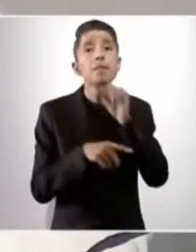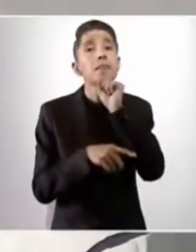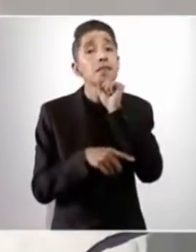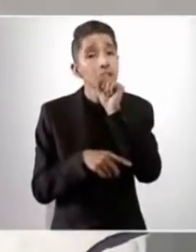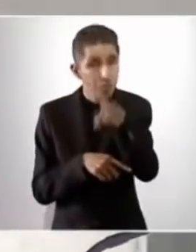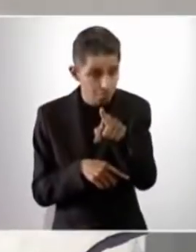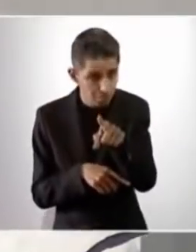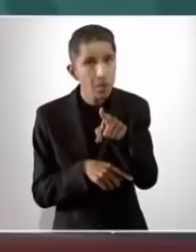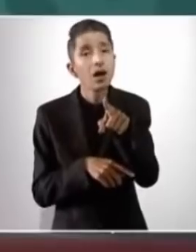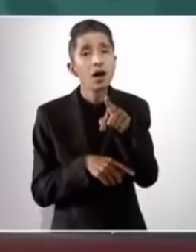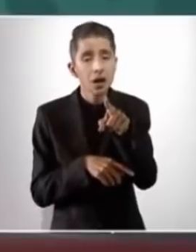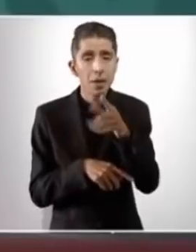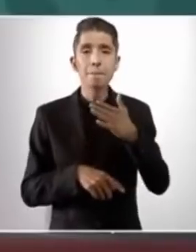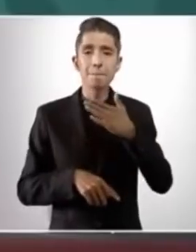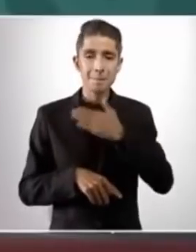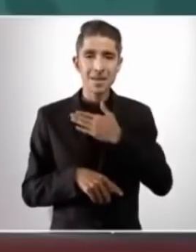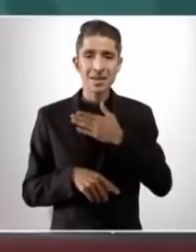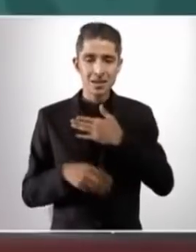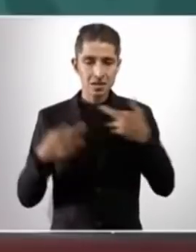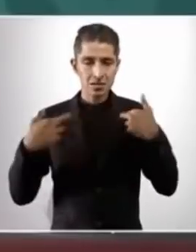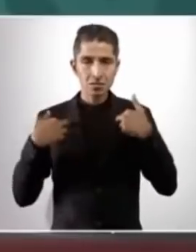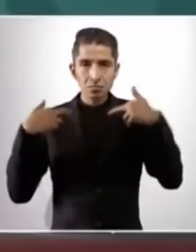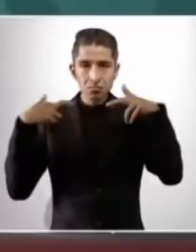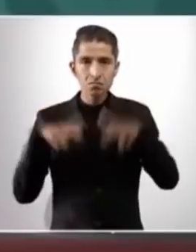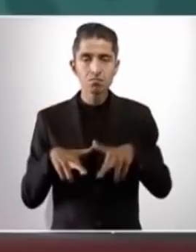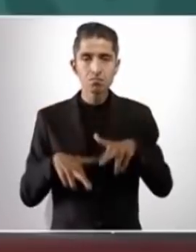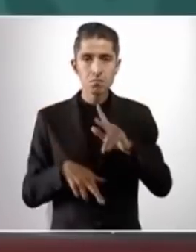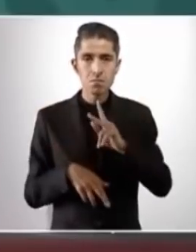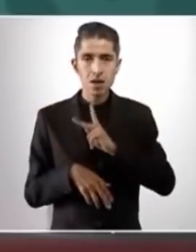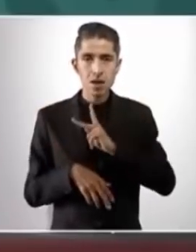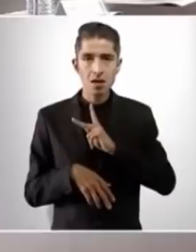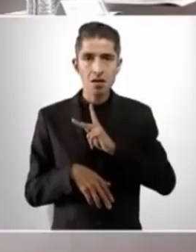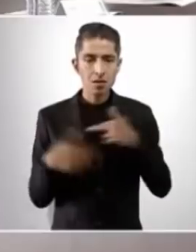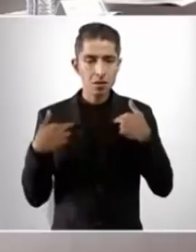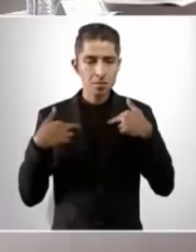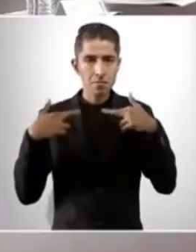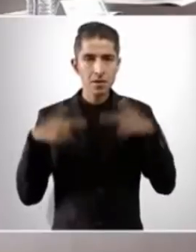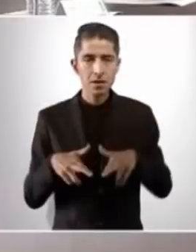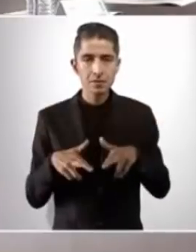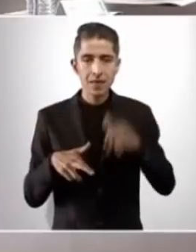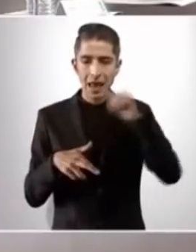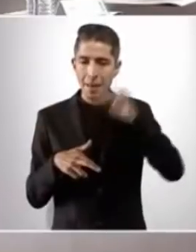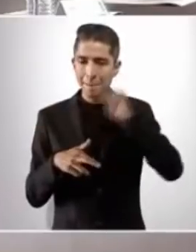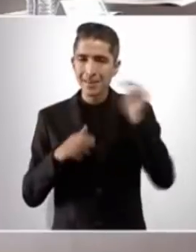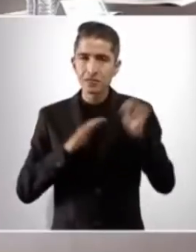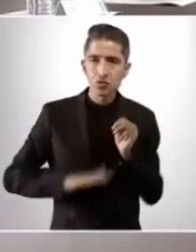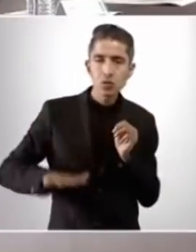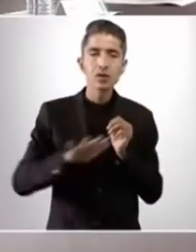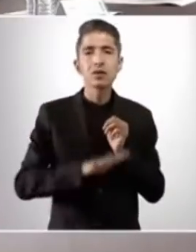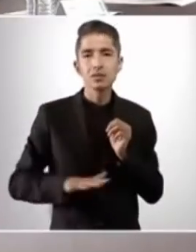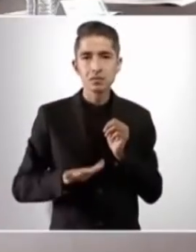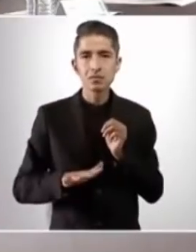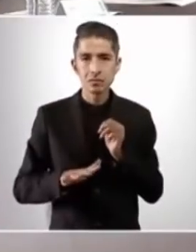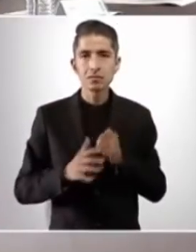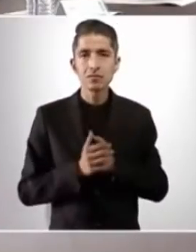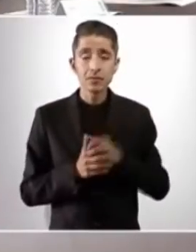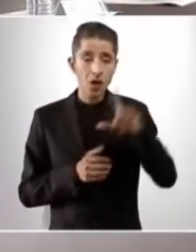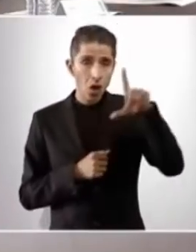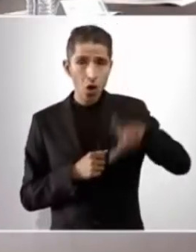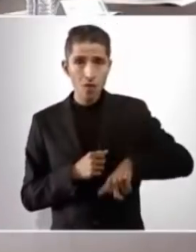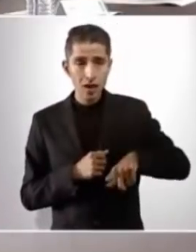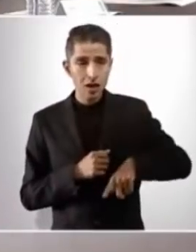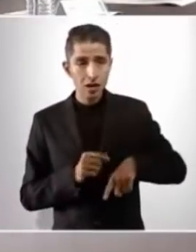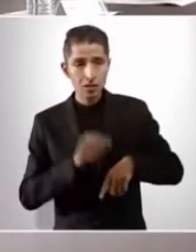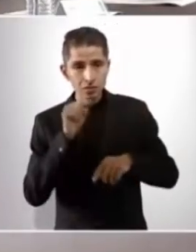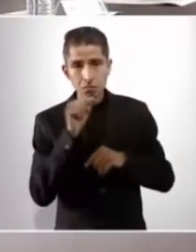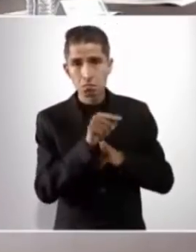ser mi representante en Michoacán, el gobernador